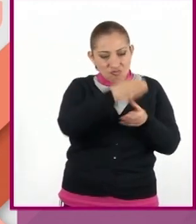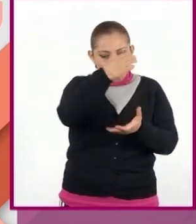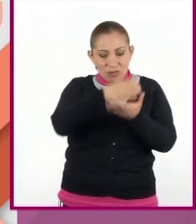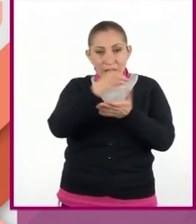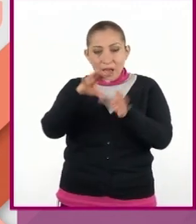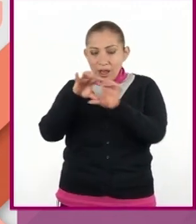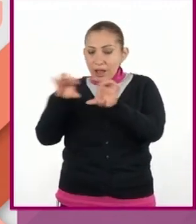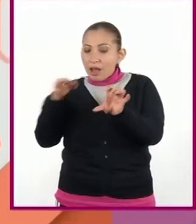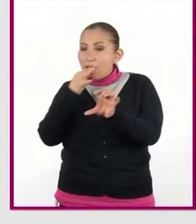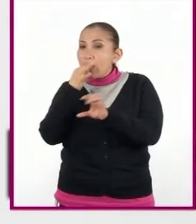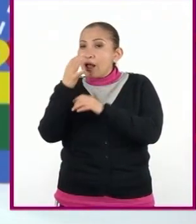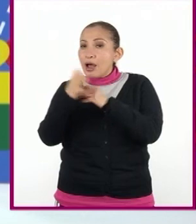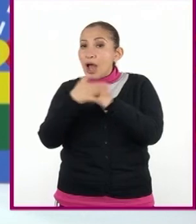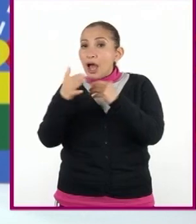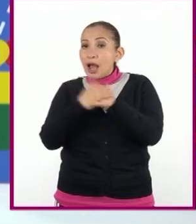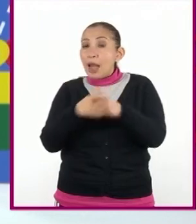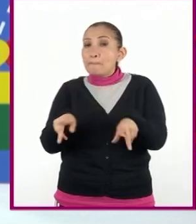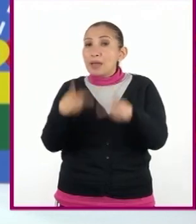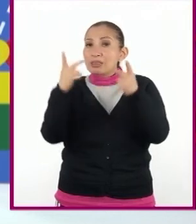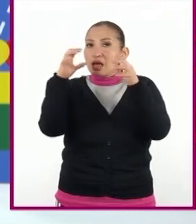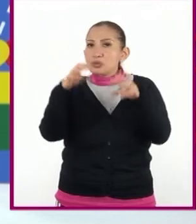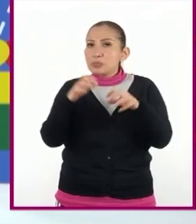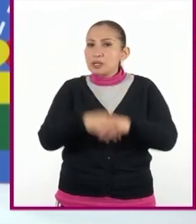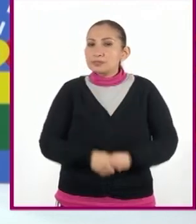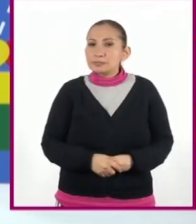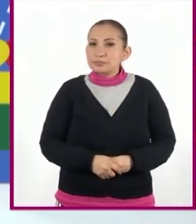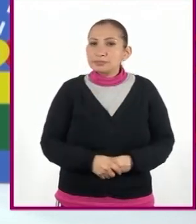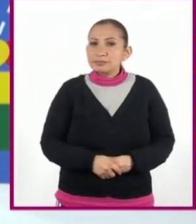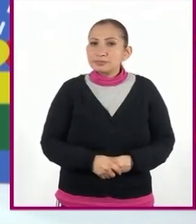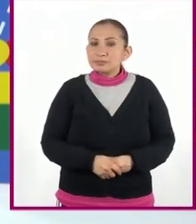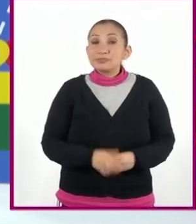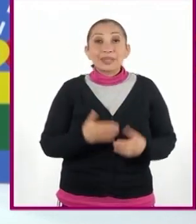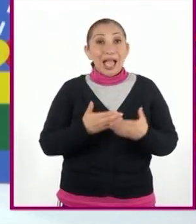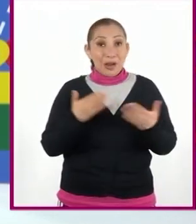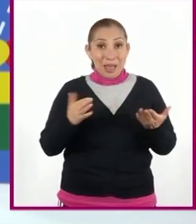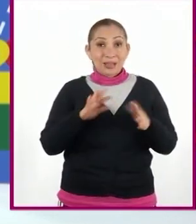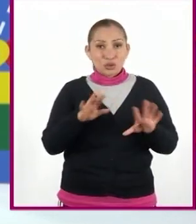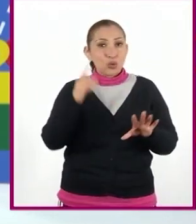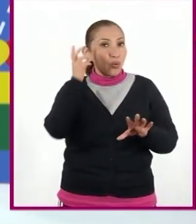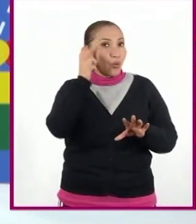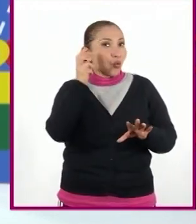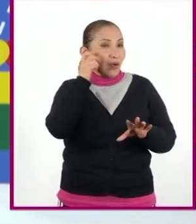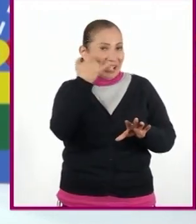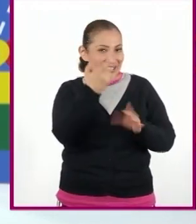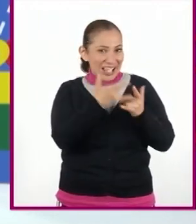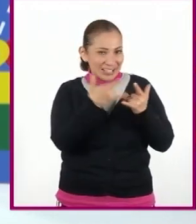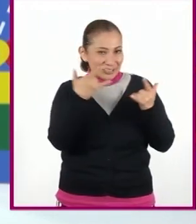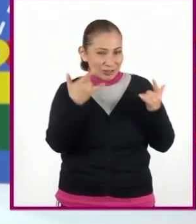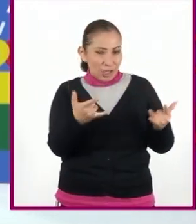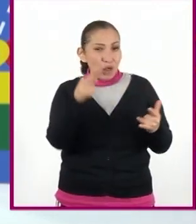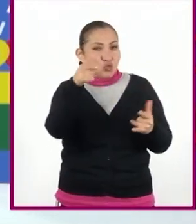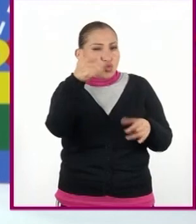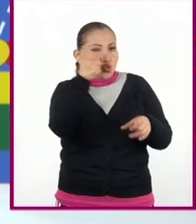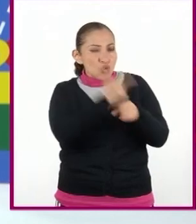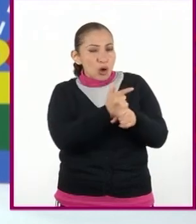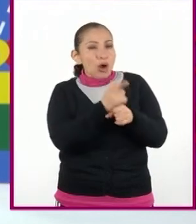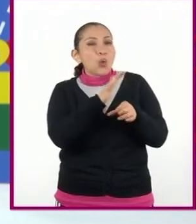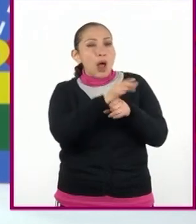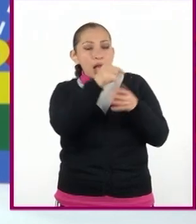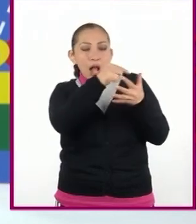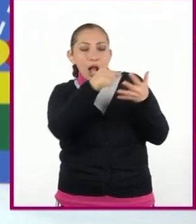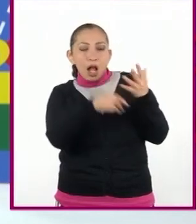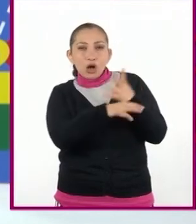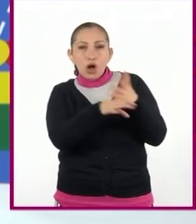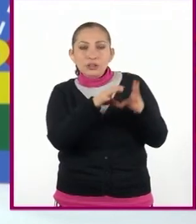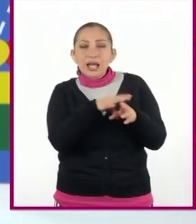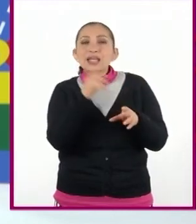el letrero que anunciaba la venta de lluvias. Ahora que hemos escuchado este cuento, identificaremos los elementos